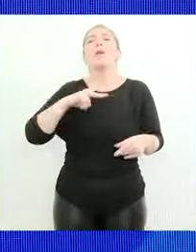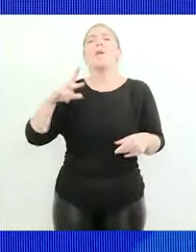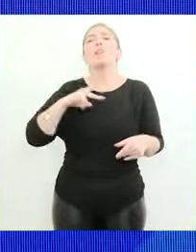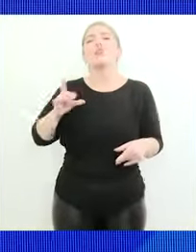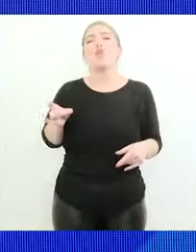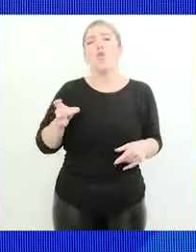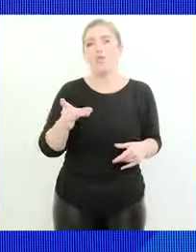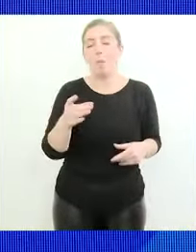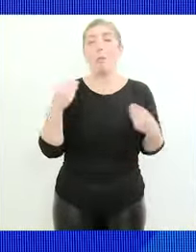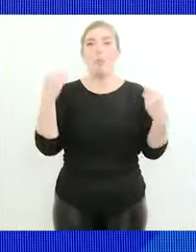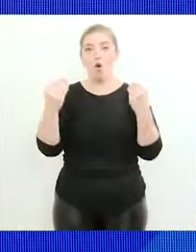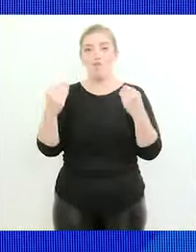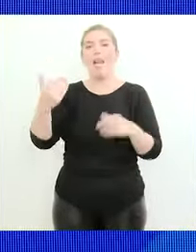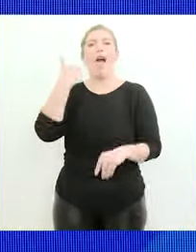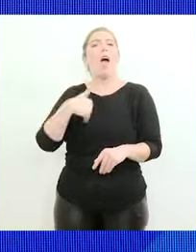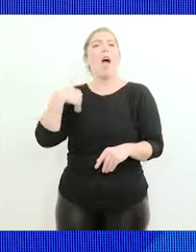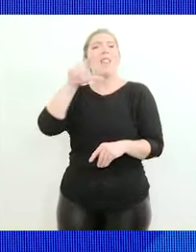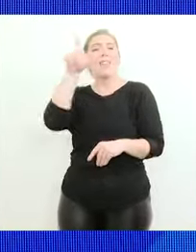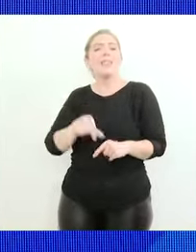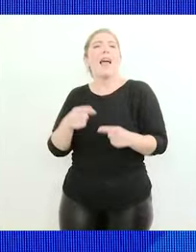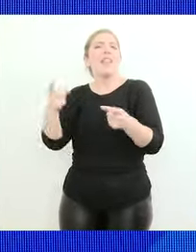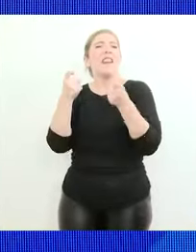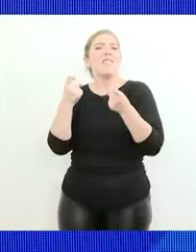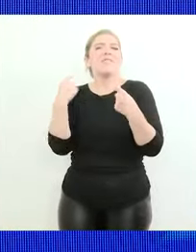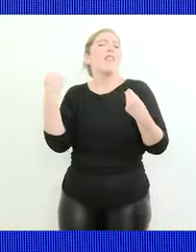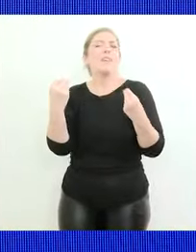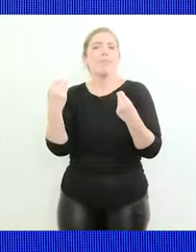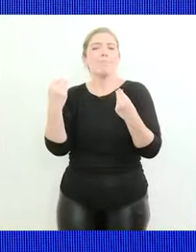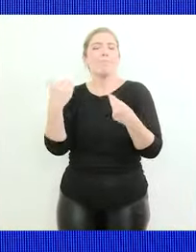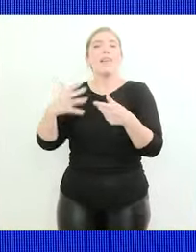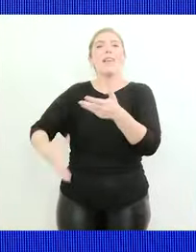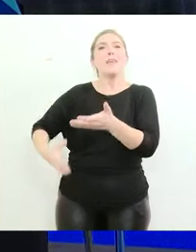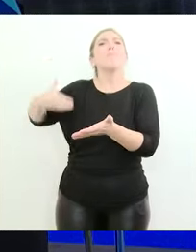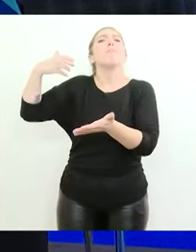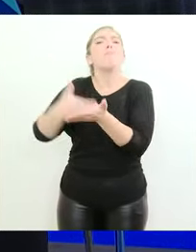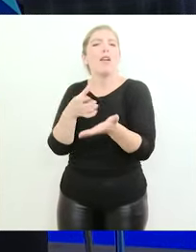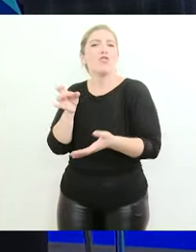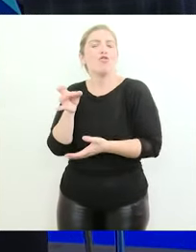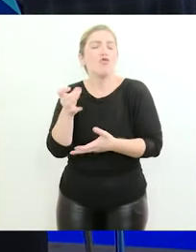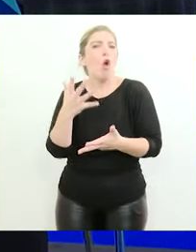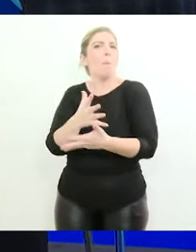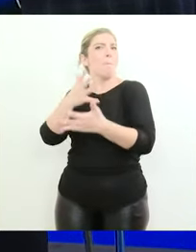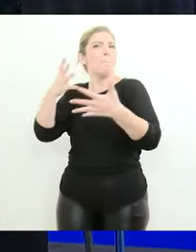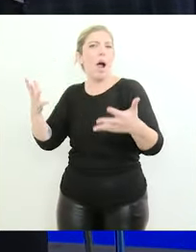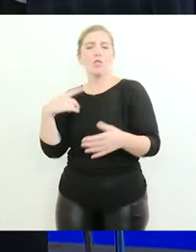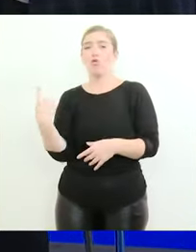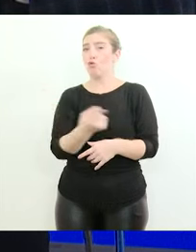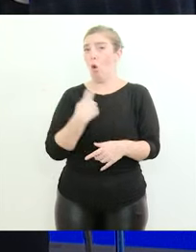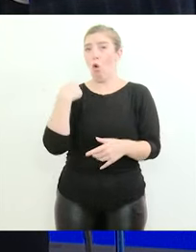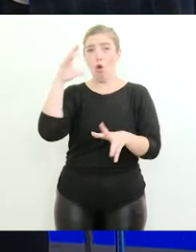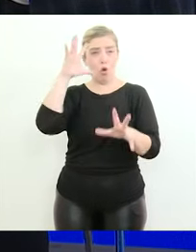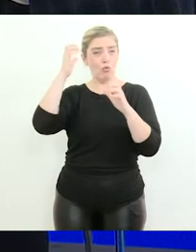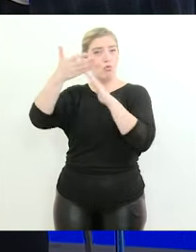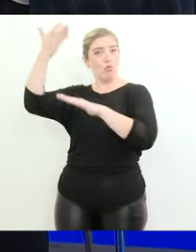porque Argentina lo que necesita es más inversión ferroviaria y todos tenemos un recuerdo